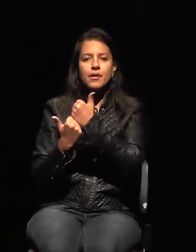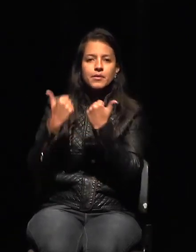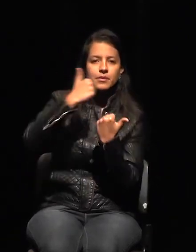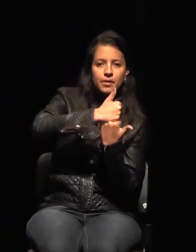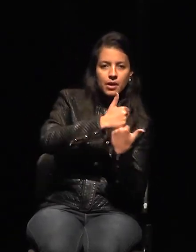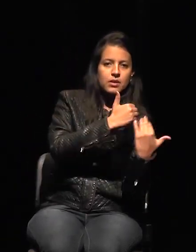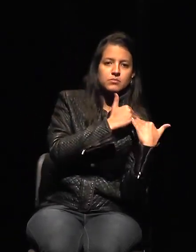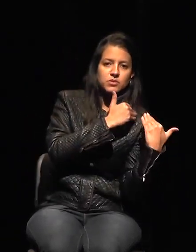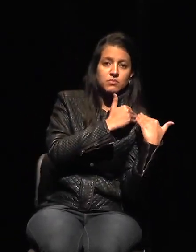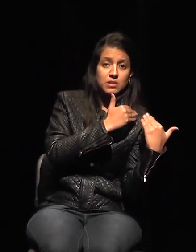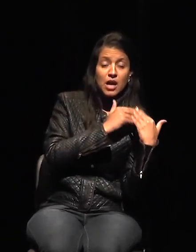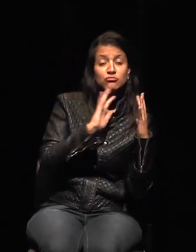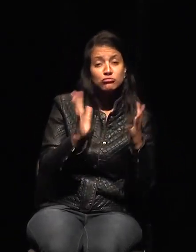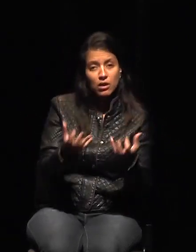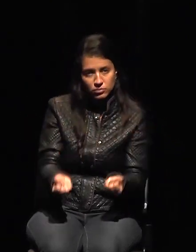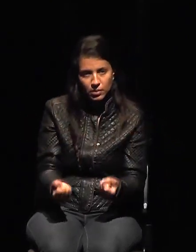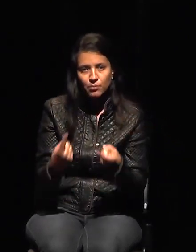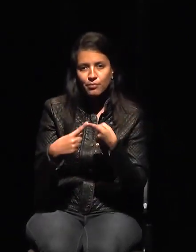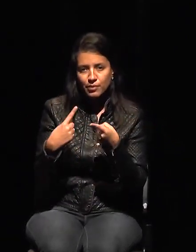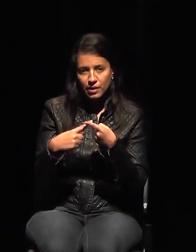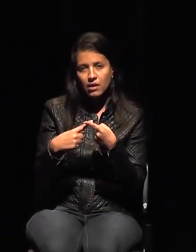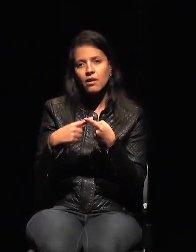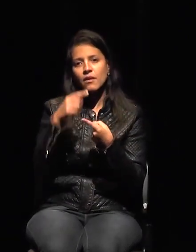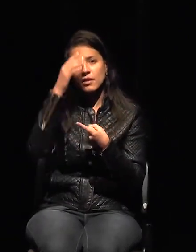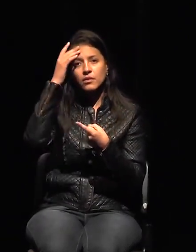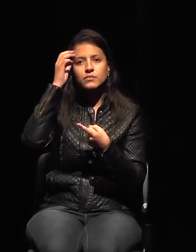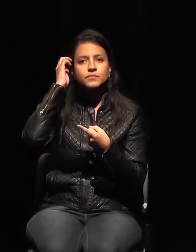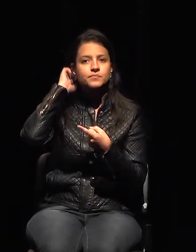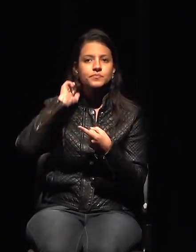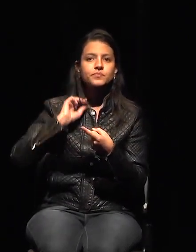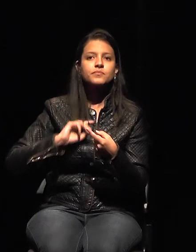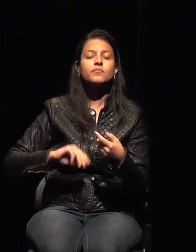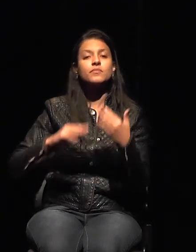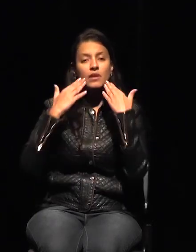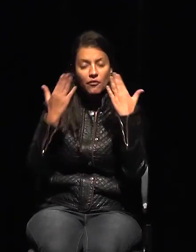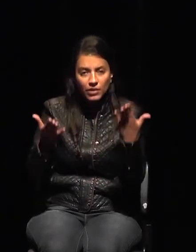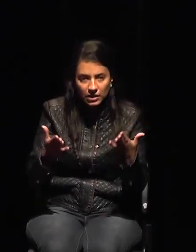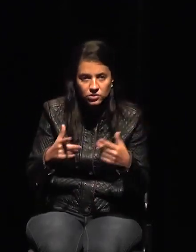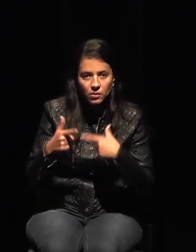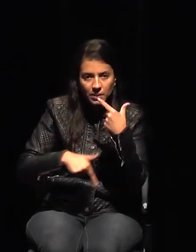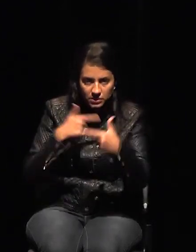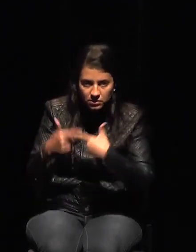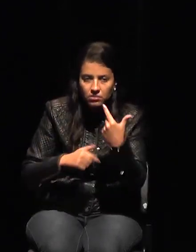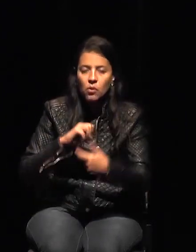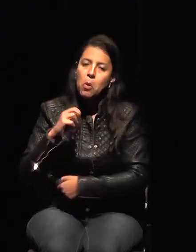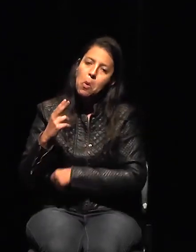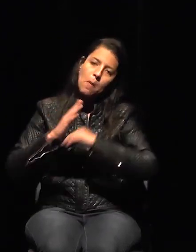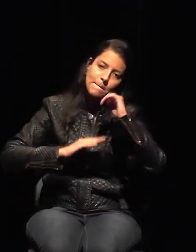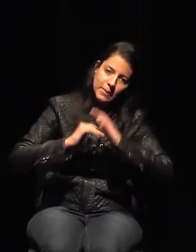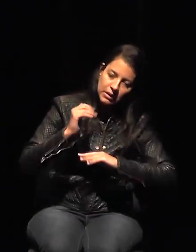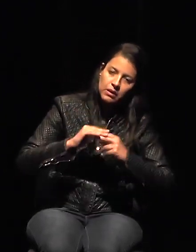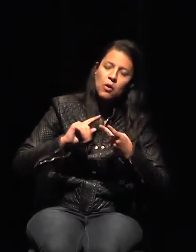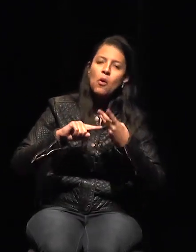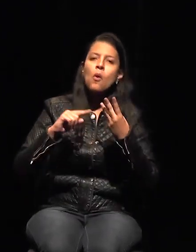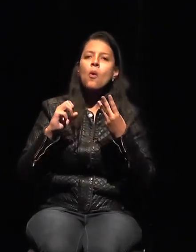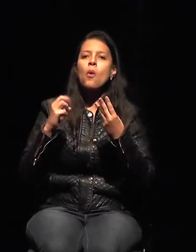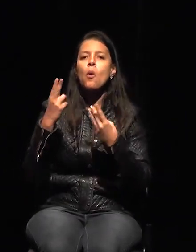por los que están frente a la institución o al artista. Hay unas cuantas cosas que hay que seguir discutiendo